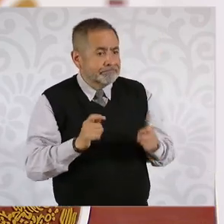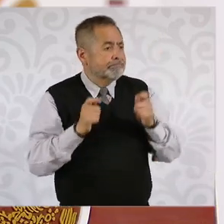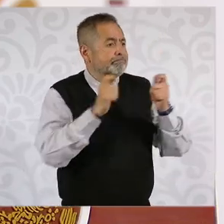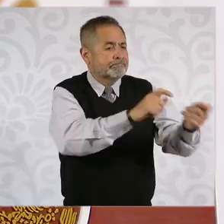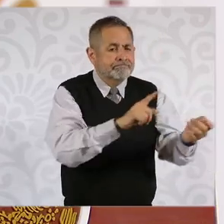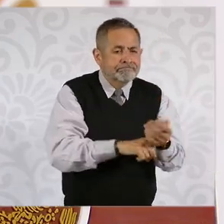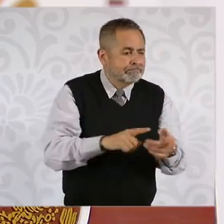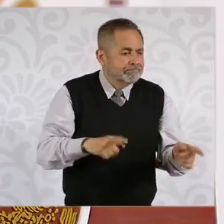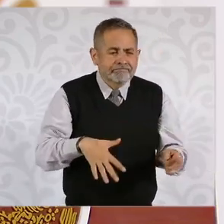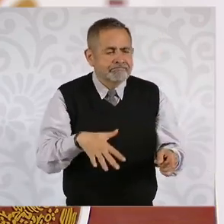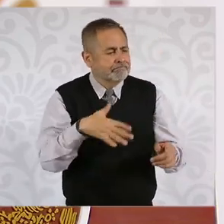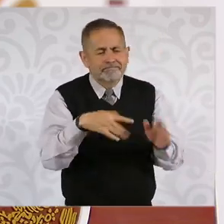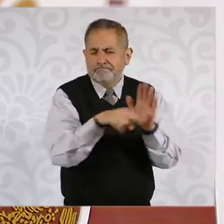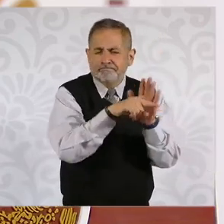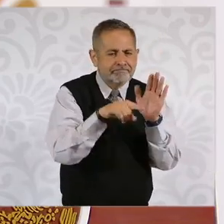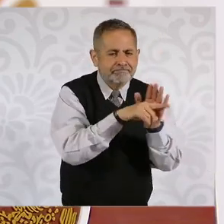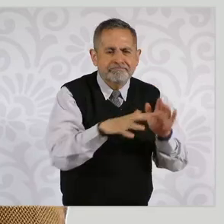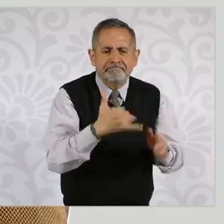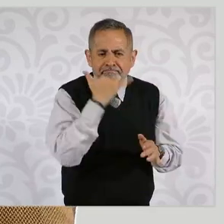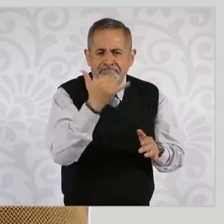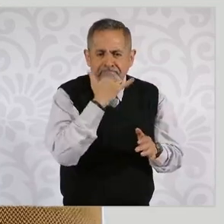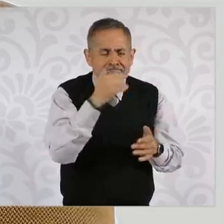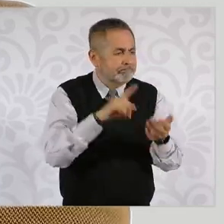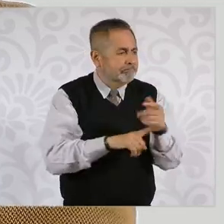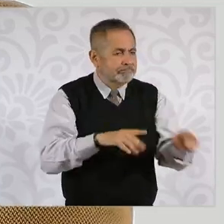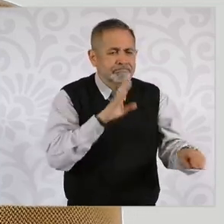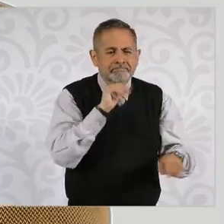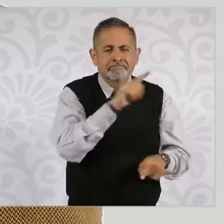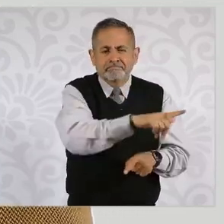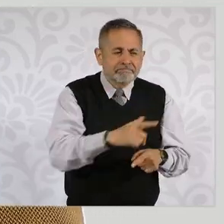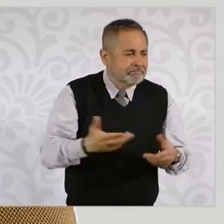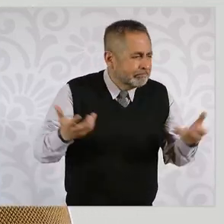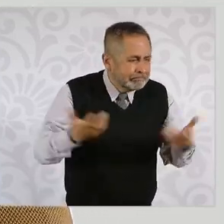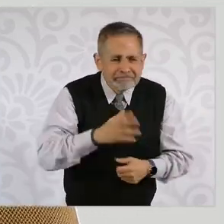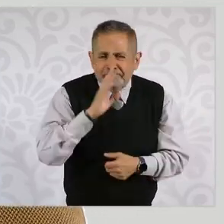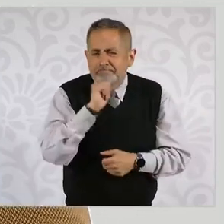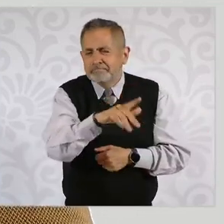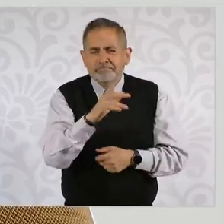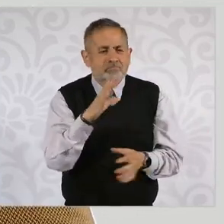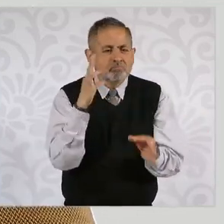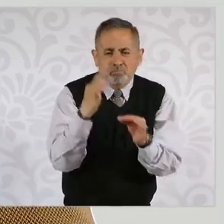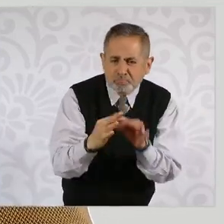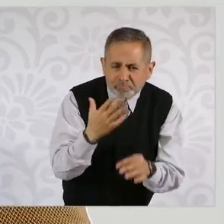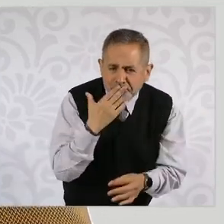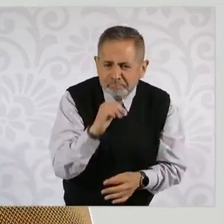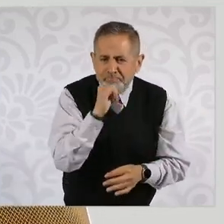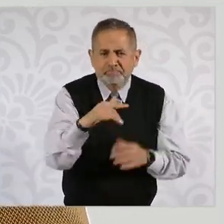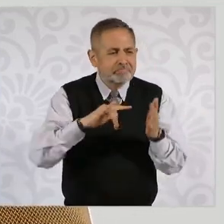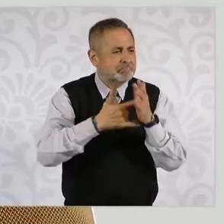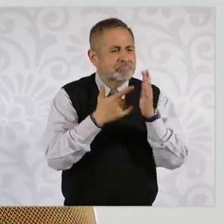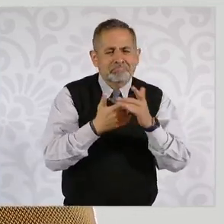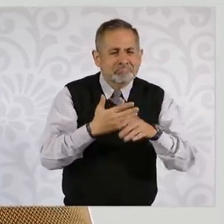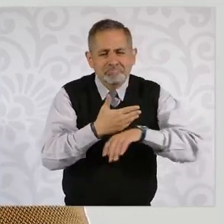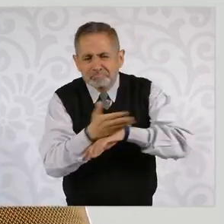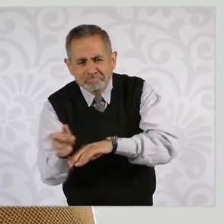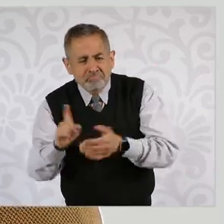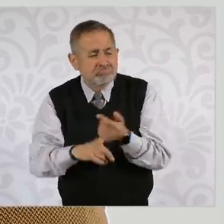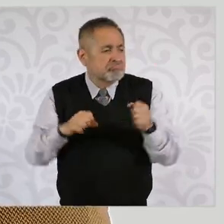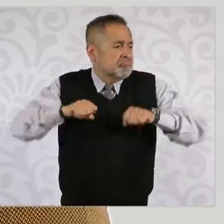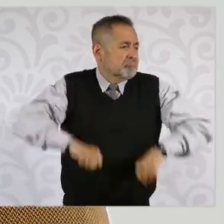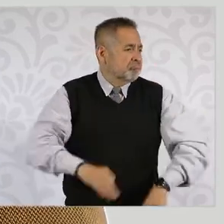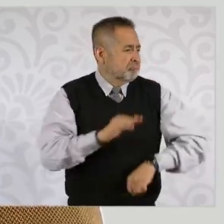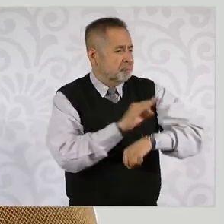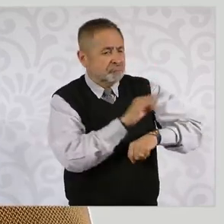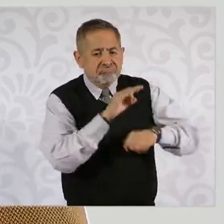federal conductas negativas como desempeño deficiente, incumplimiento del horario de trabajo, nepotismo,